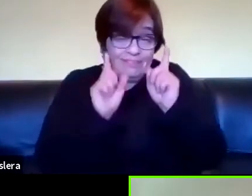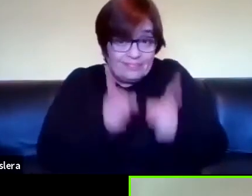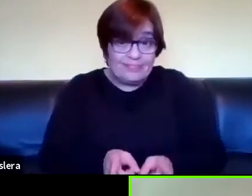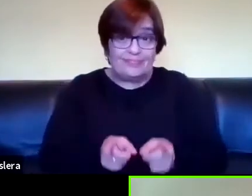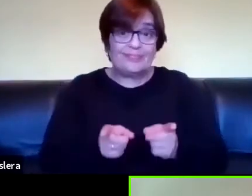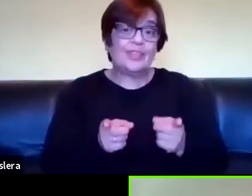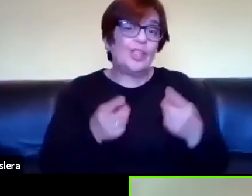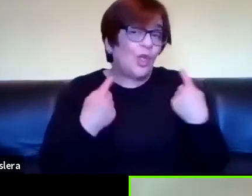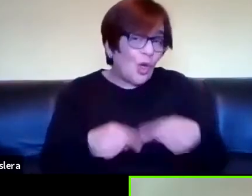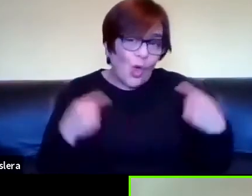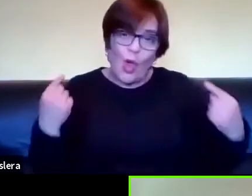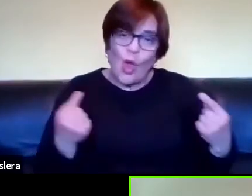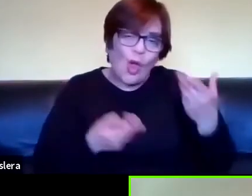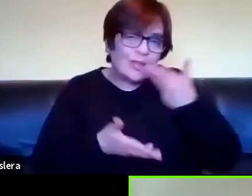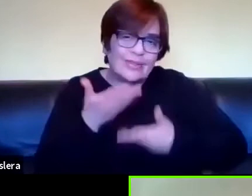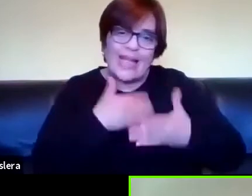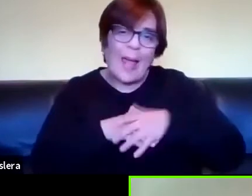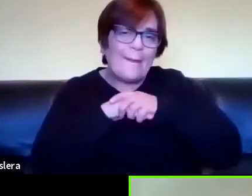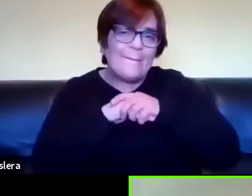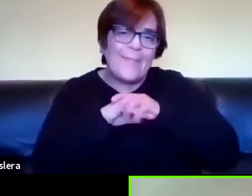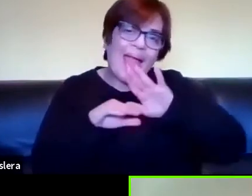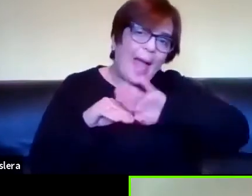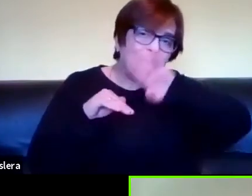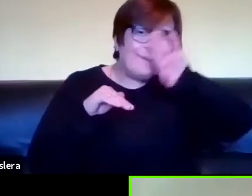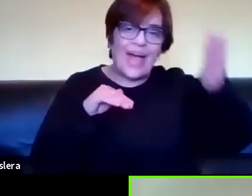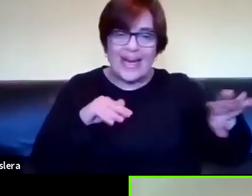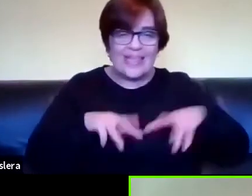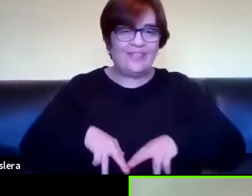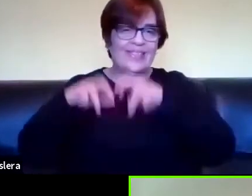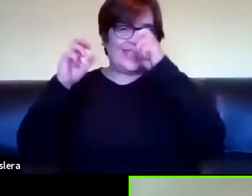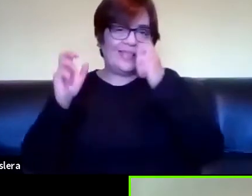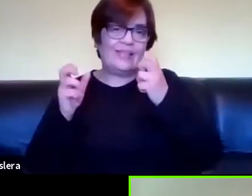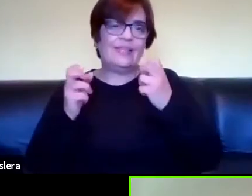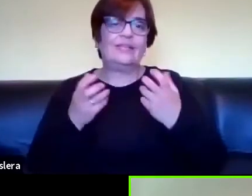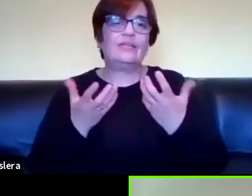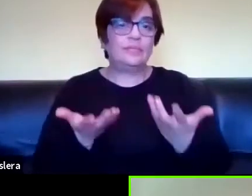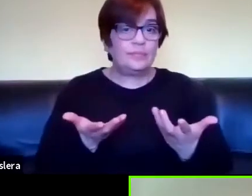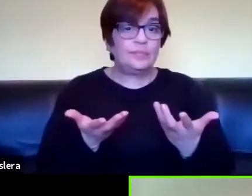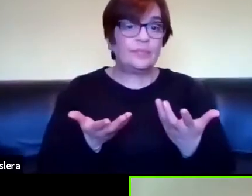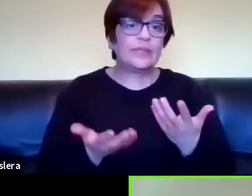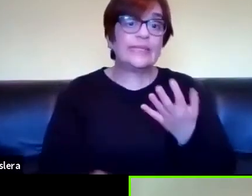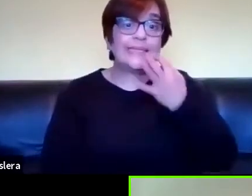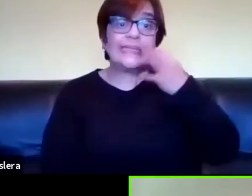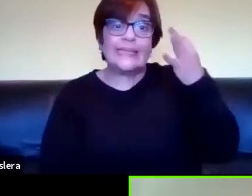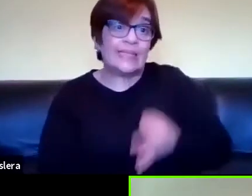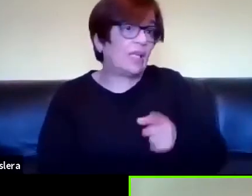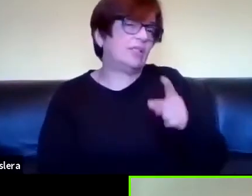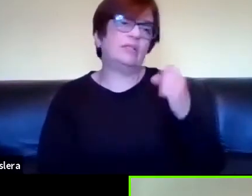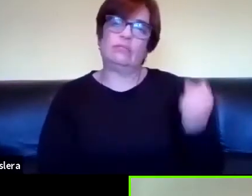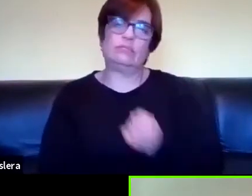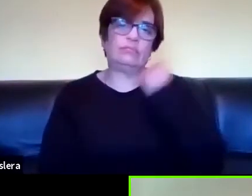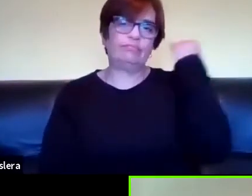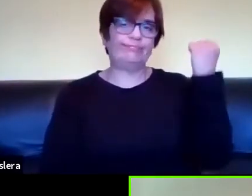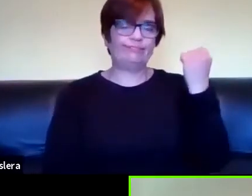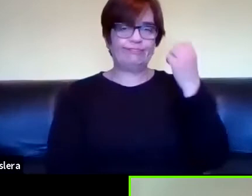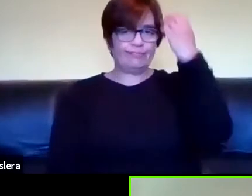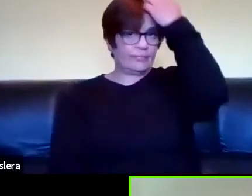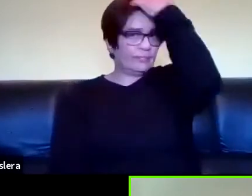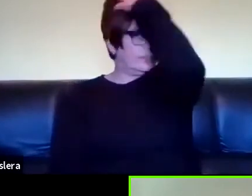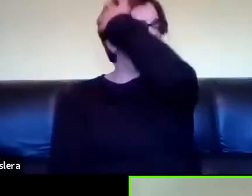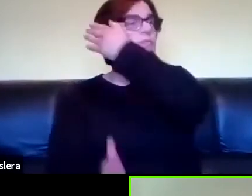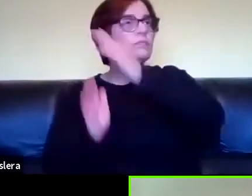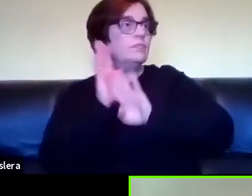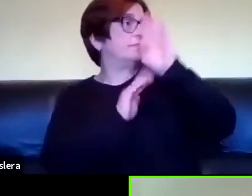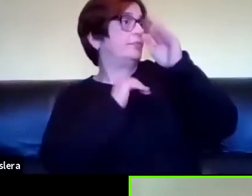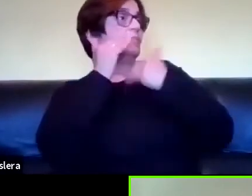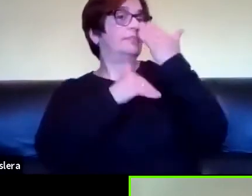compartimos cosas somos amigos aparte de investigadores entonces creo que esa es la clave la clave para desarrollarse